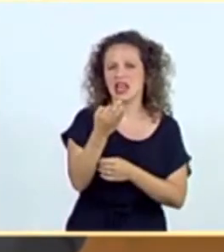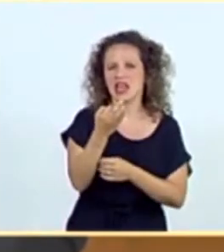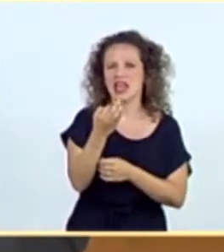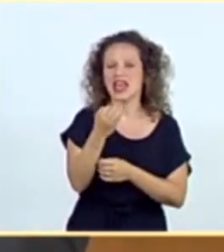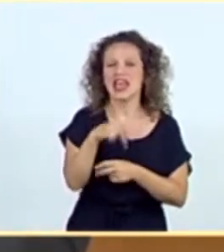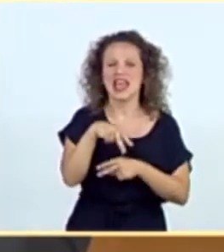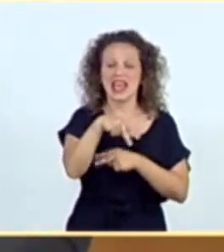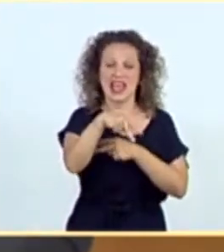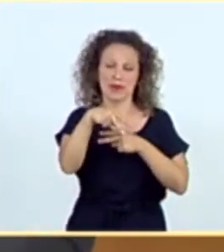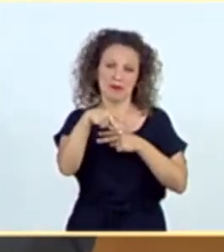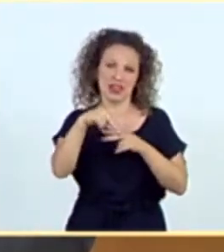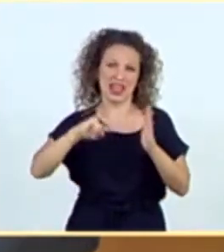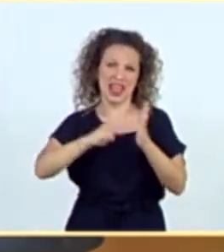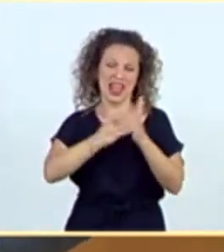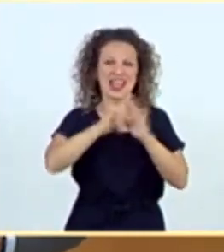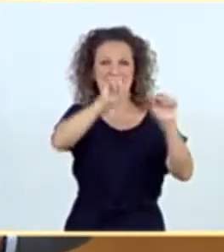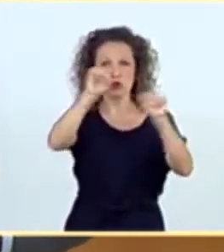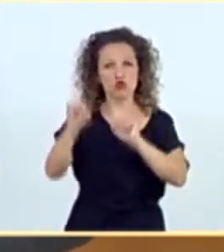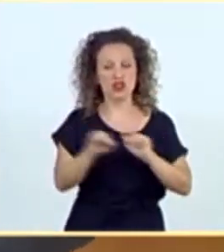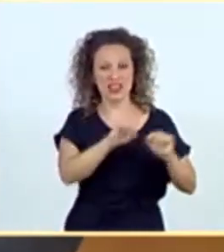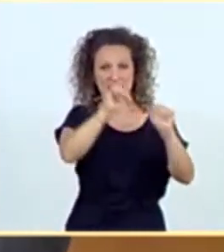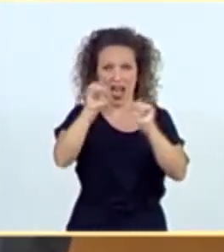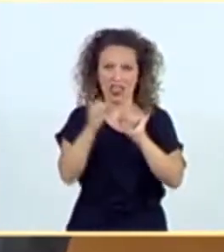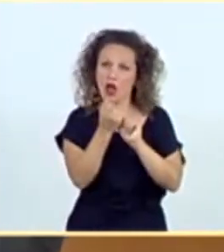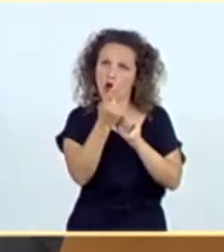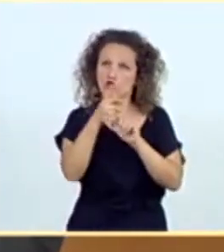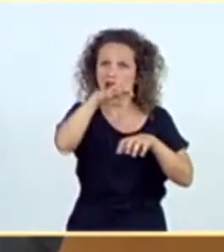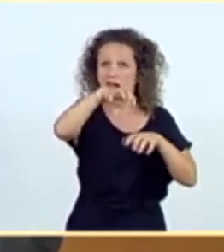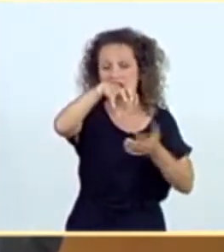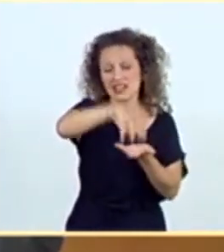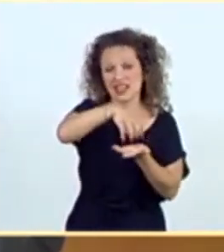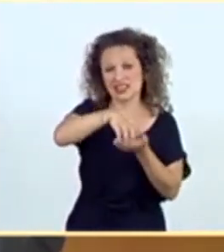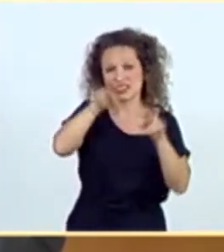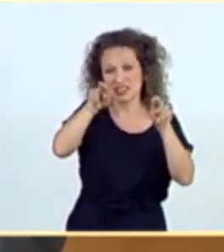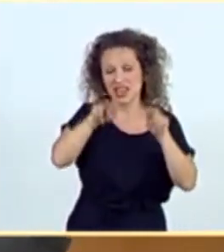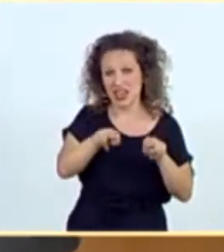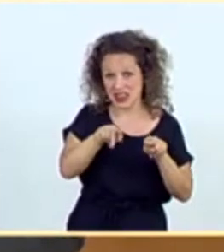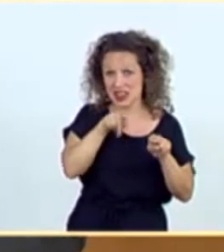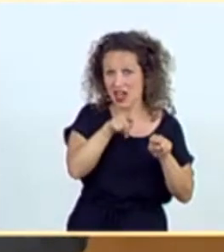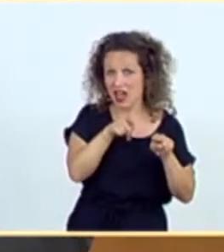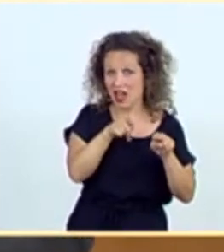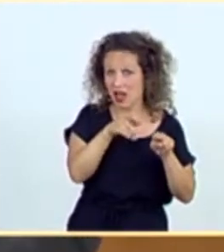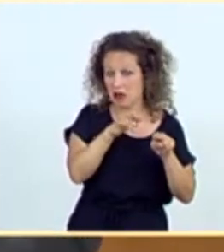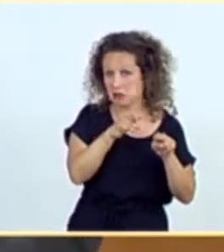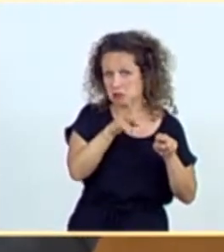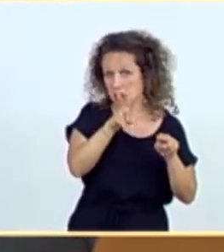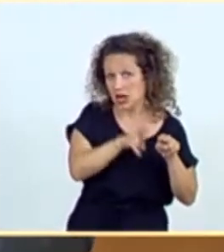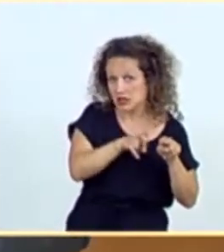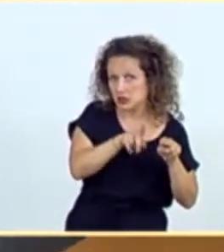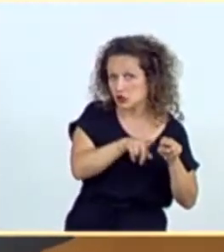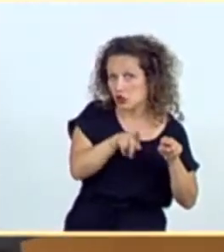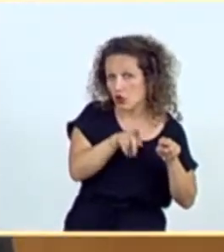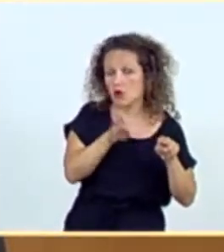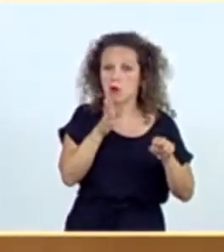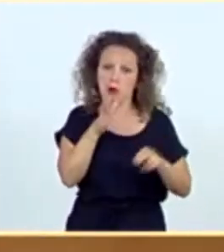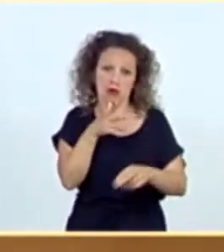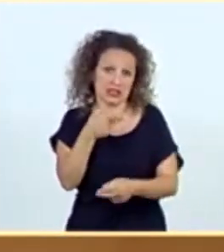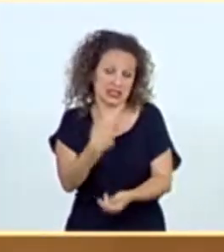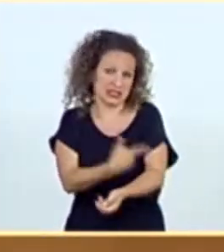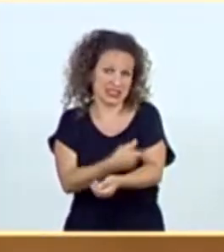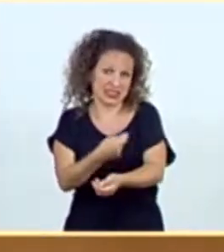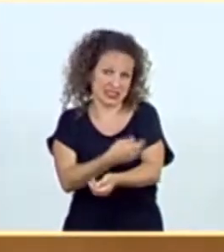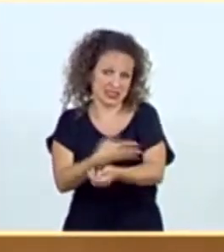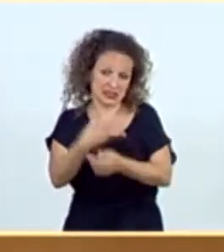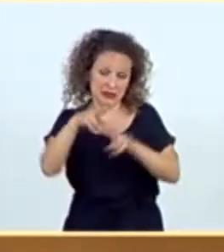existe en algunas residencias donde, a pesar de que se excluyó los estudios de seroprevalencia? ¿Van a instruir medidas para convertirlas en un tipo de recurso